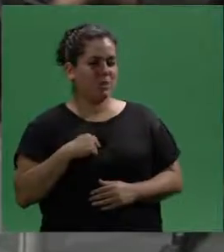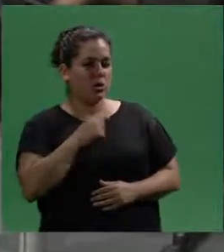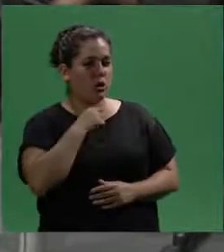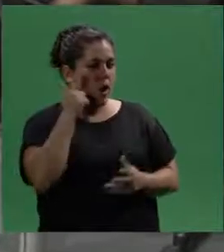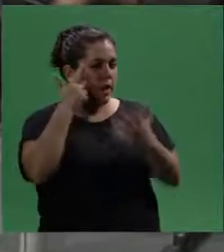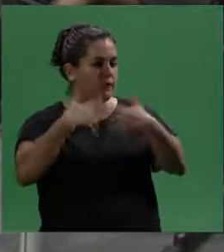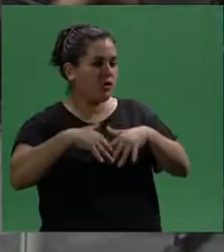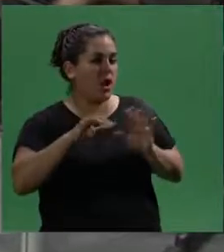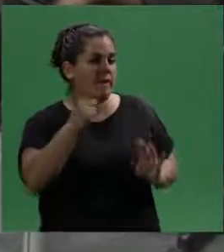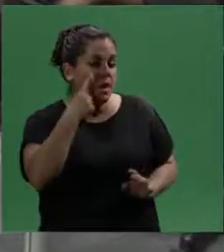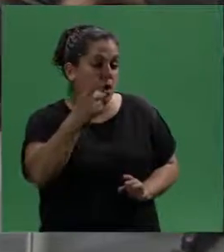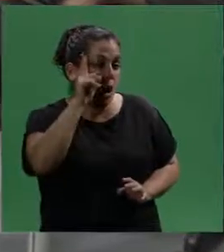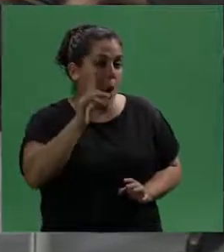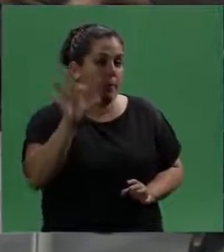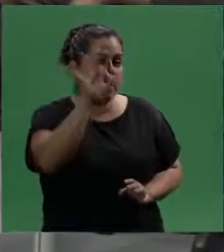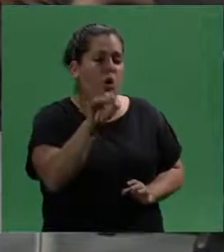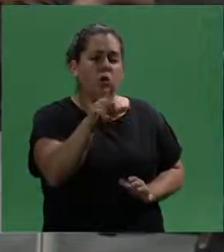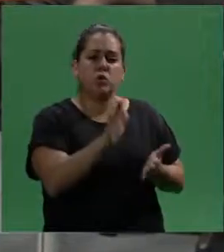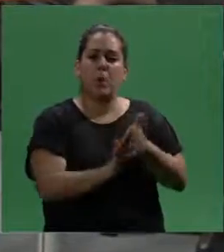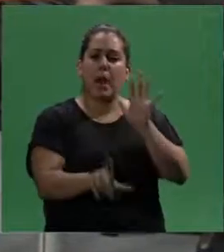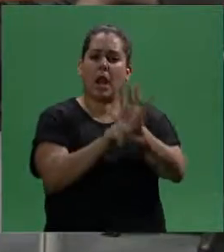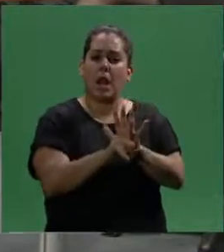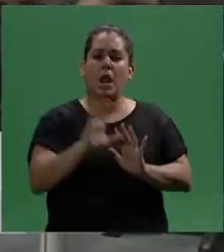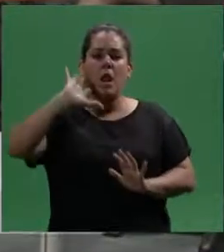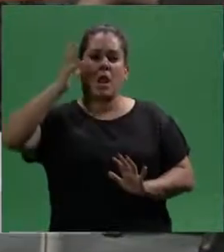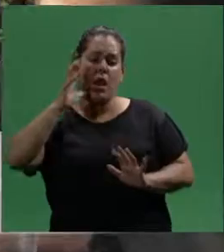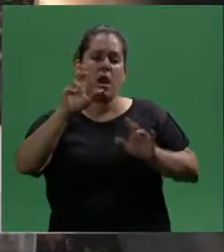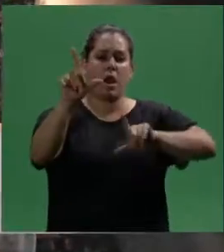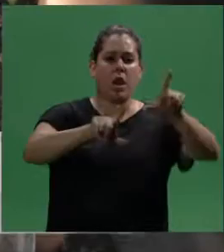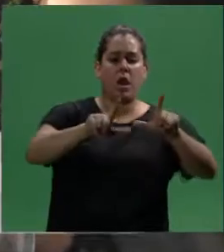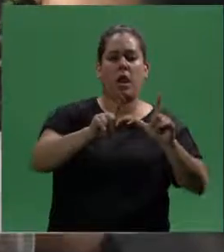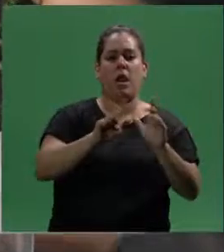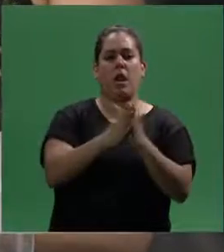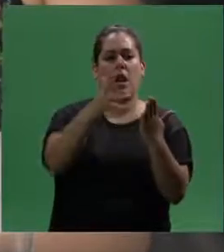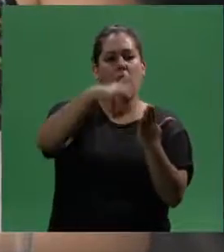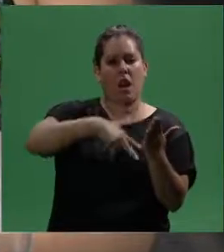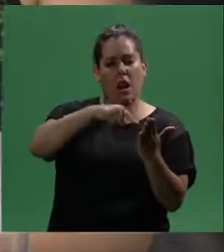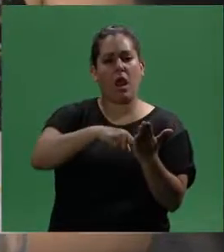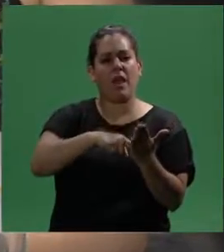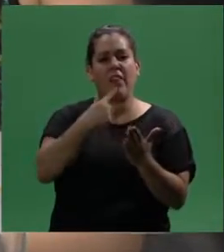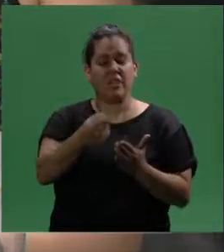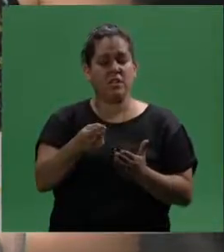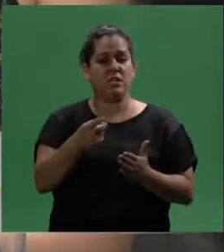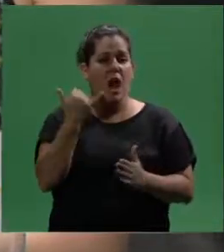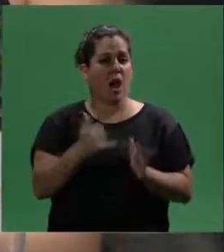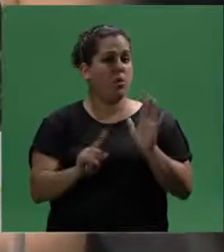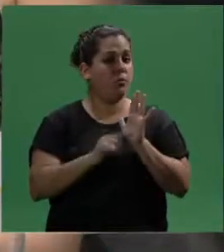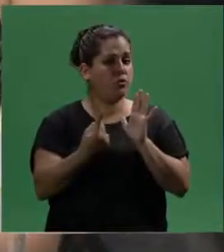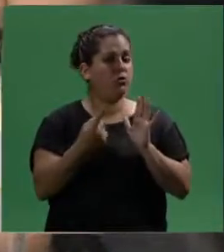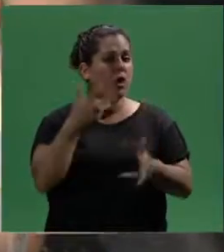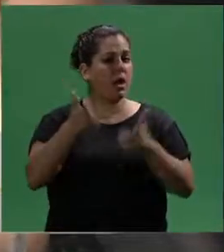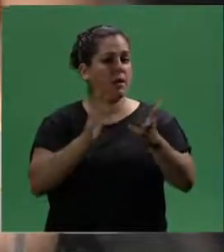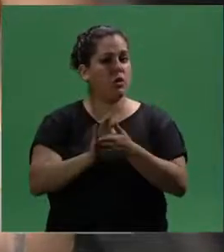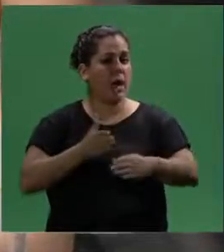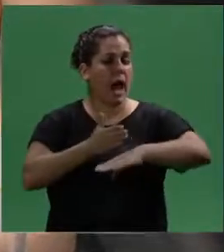reflexionar a ver ustedes qué piensan acerca de la nueva ley de servicios de comunicación audiovisual, ley de medios, hay un punto que habla justamente